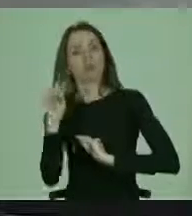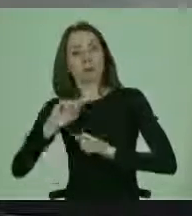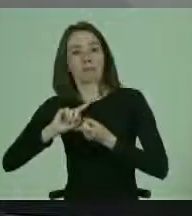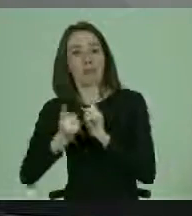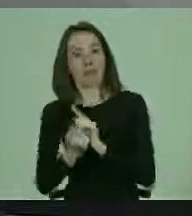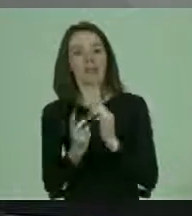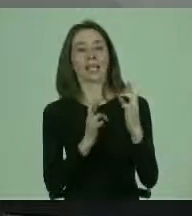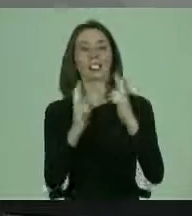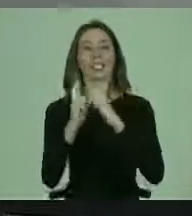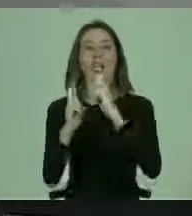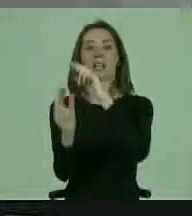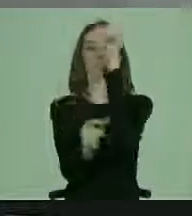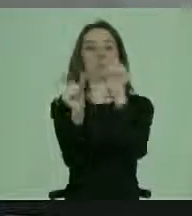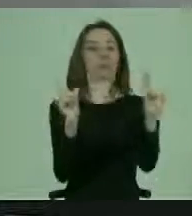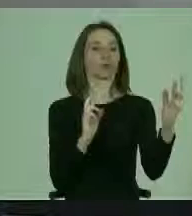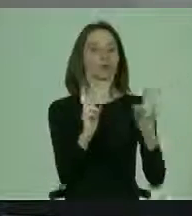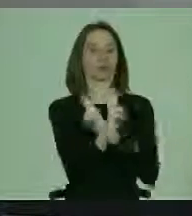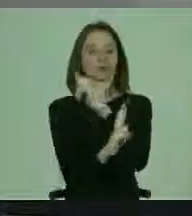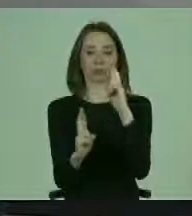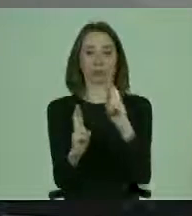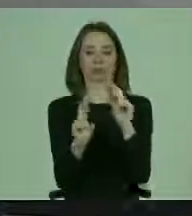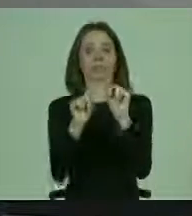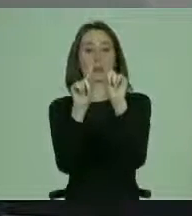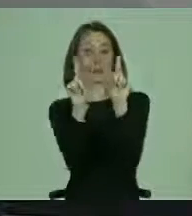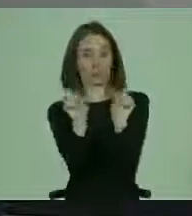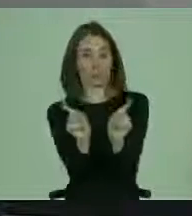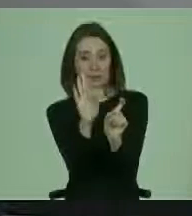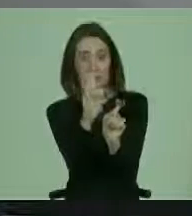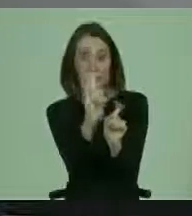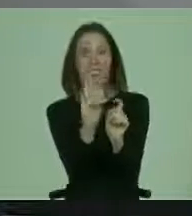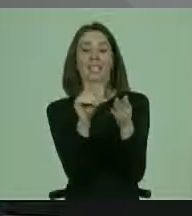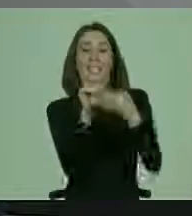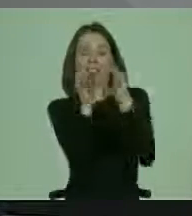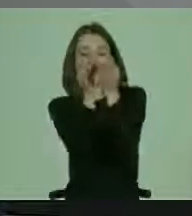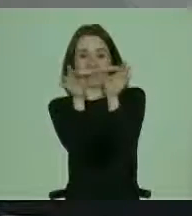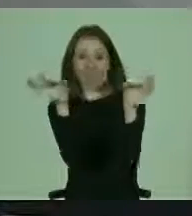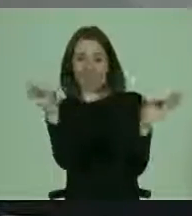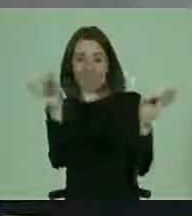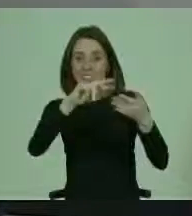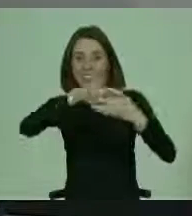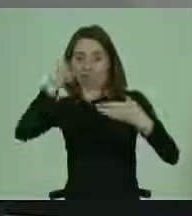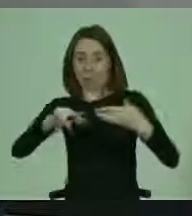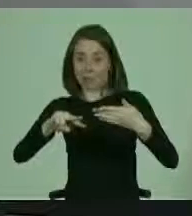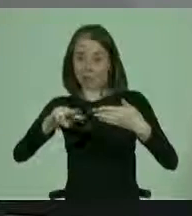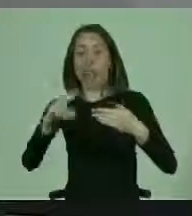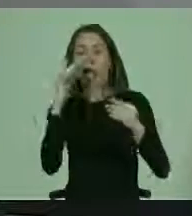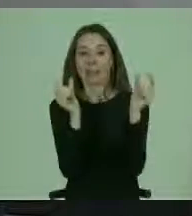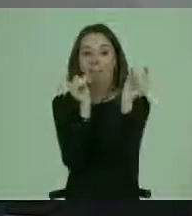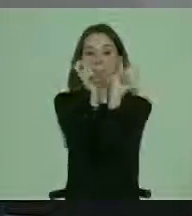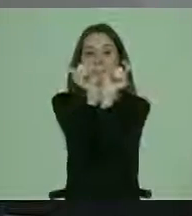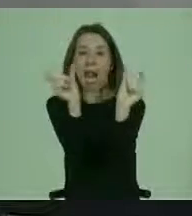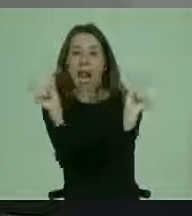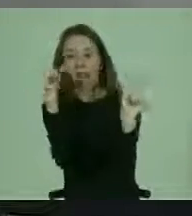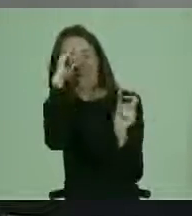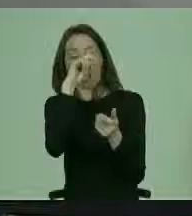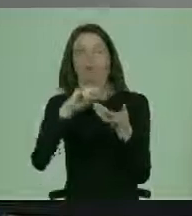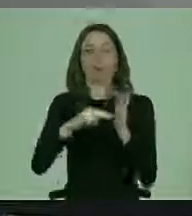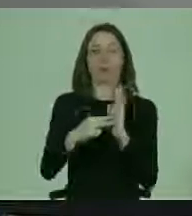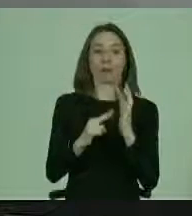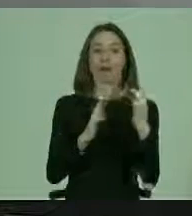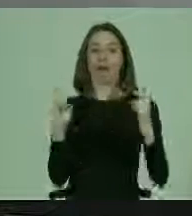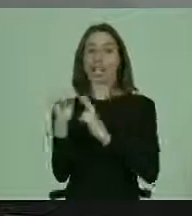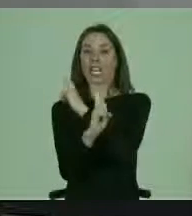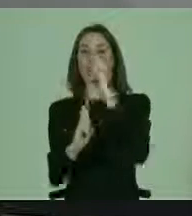relaciones interpersonales. Aquí hago un paréntesis, porque en la redacción de la convención también hubo problemas al poner relaciones